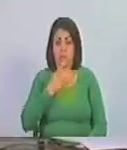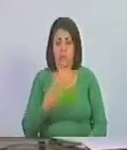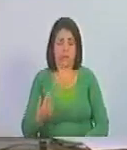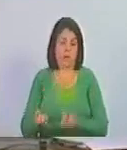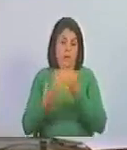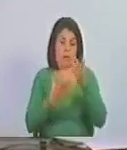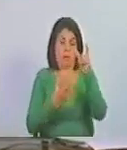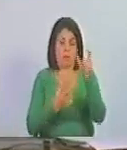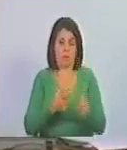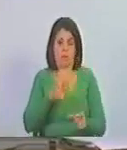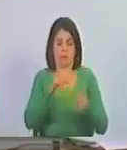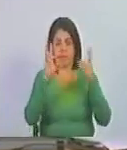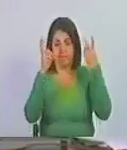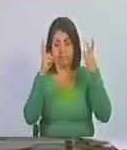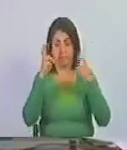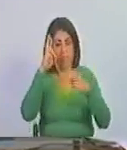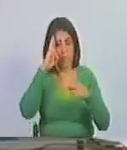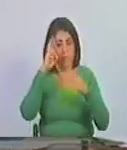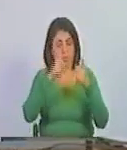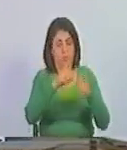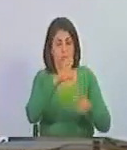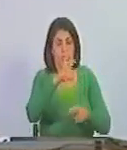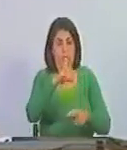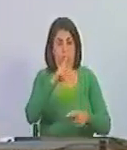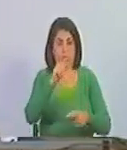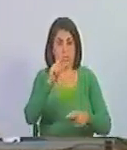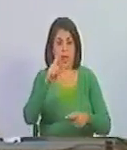entre comillas la razón a Cristalex